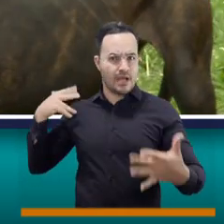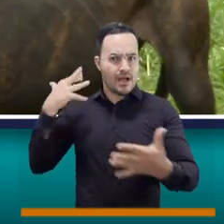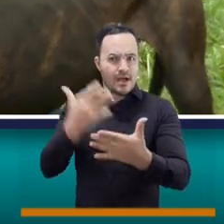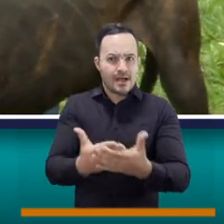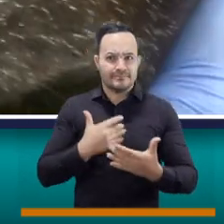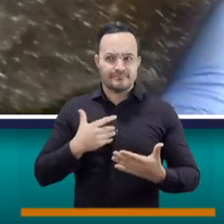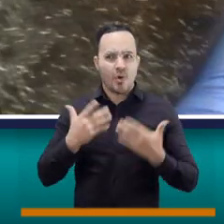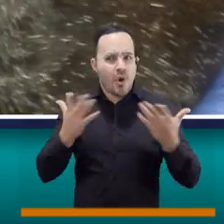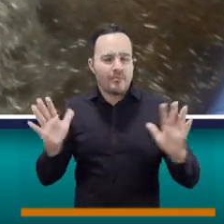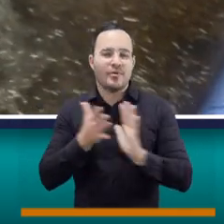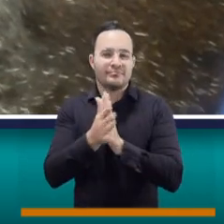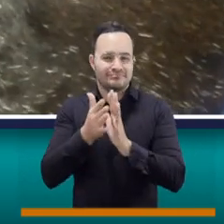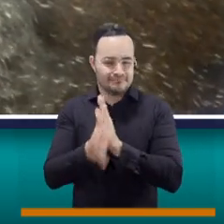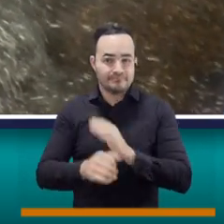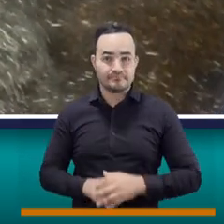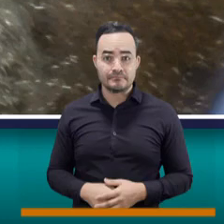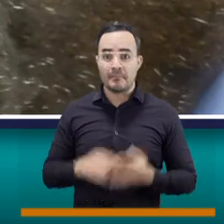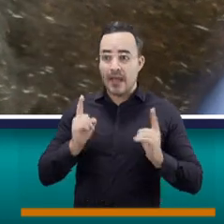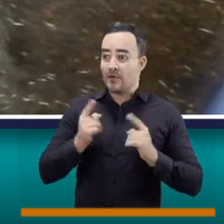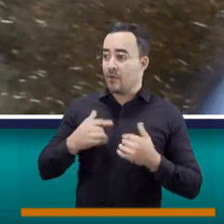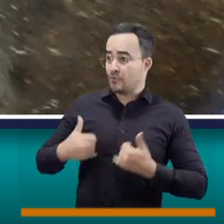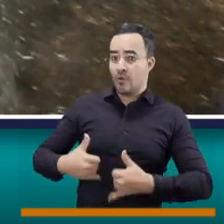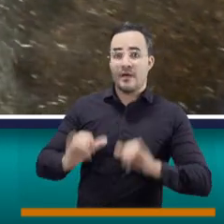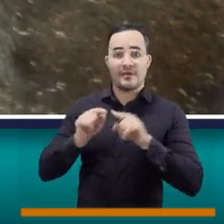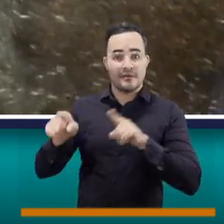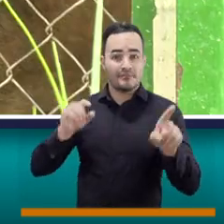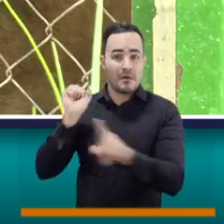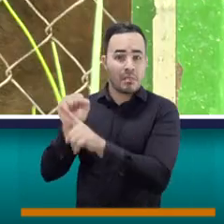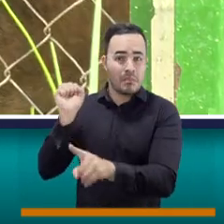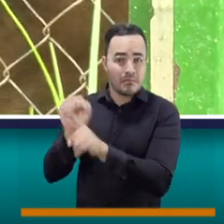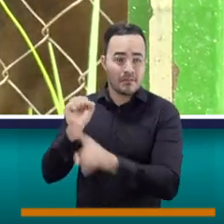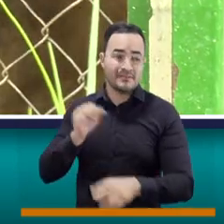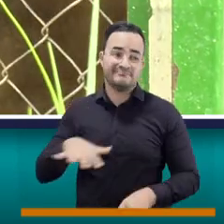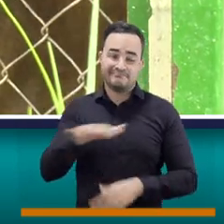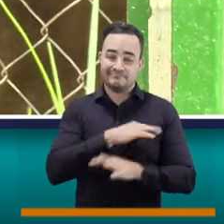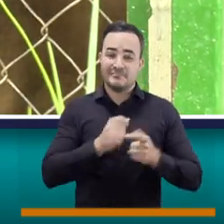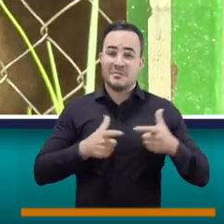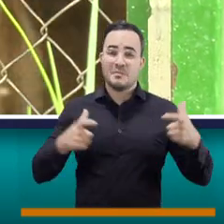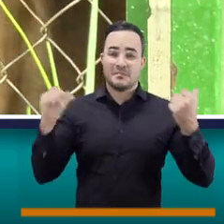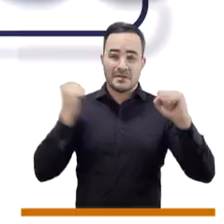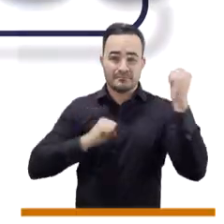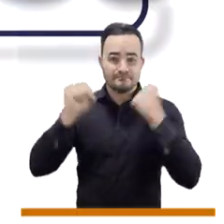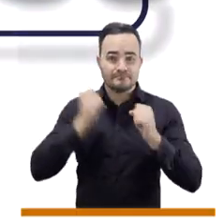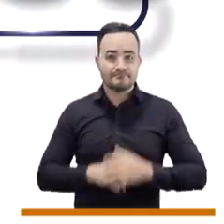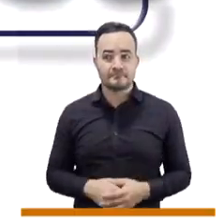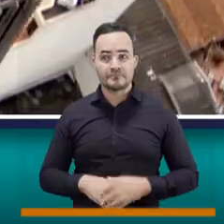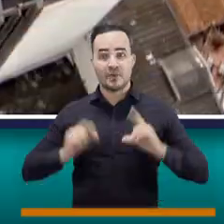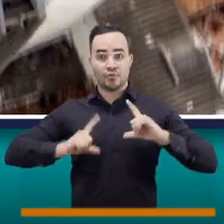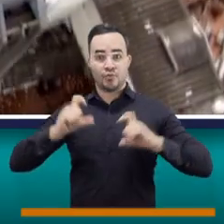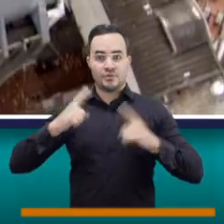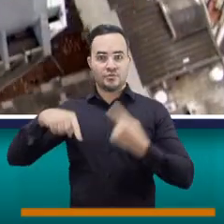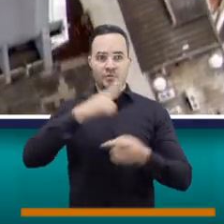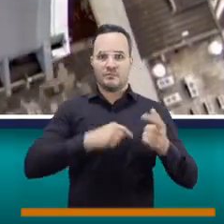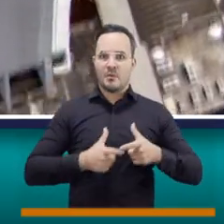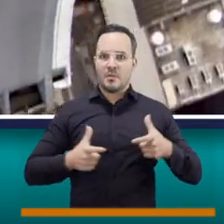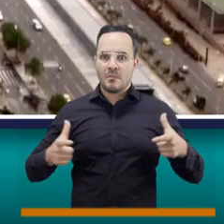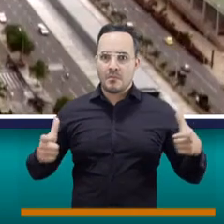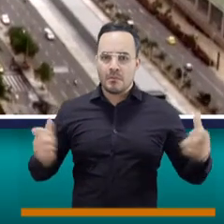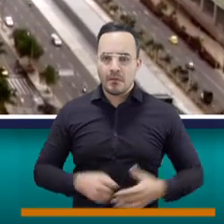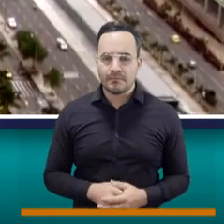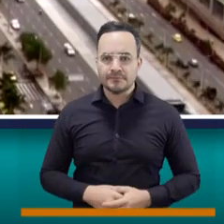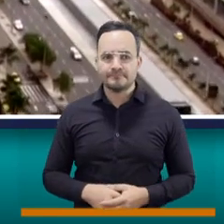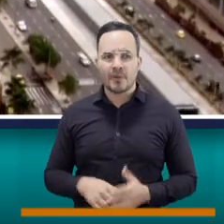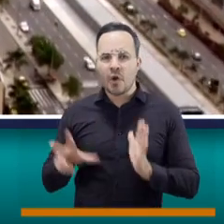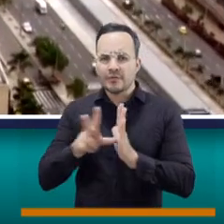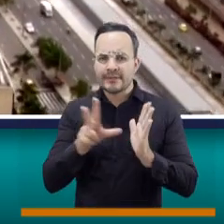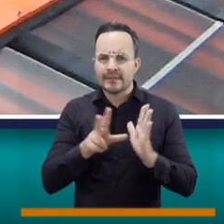del bienestar animal en la ciudad. Sin embargo, el abandono sigue creciendo y preocupando. Crece el turismo